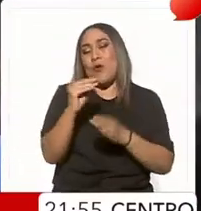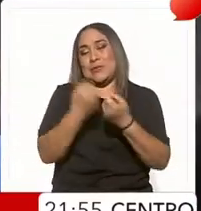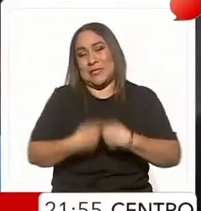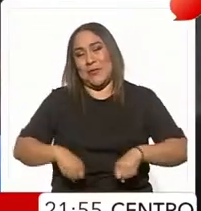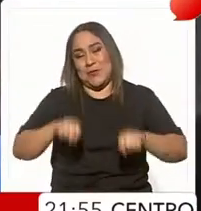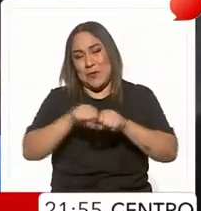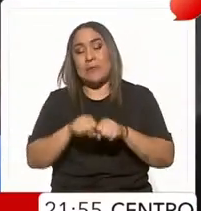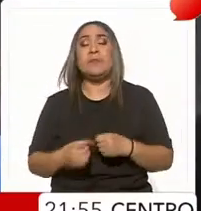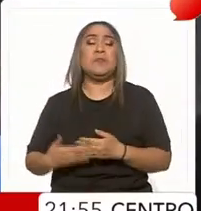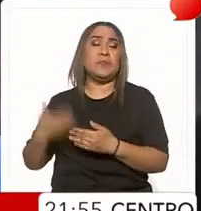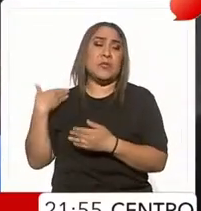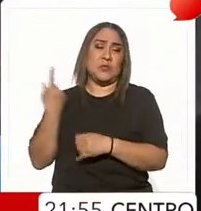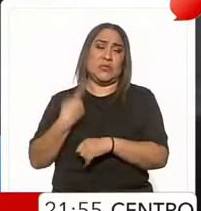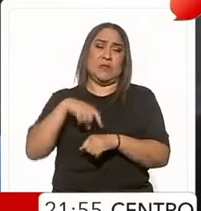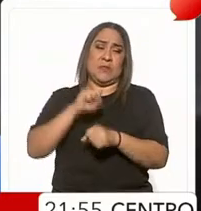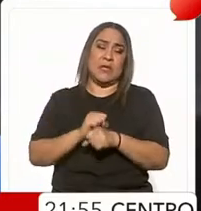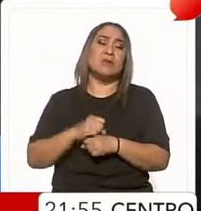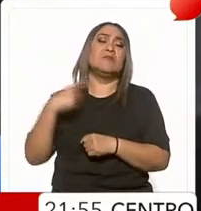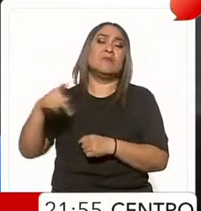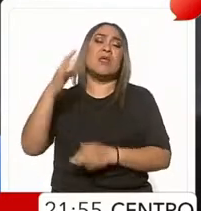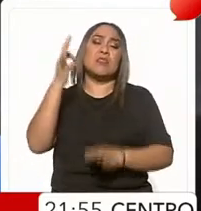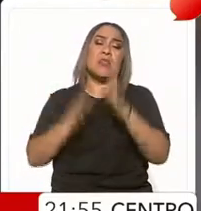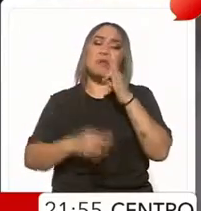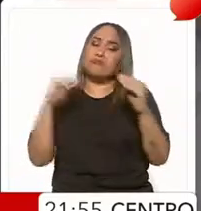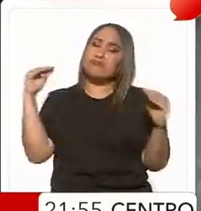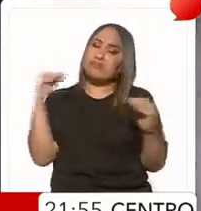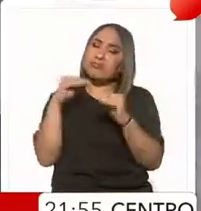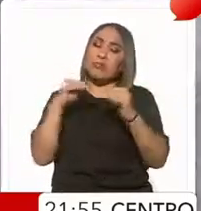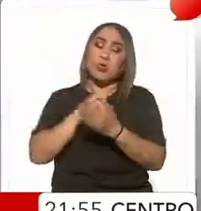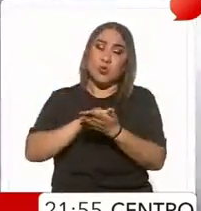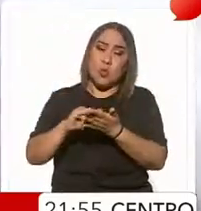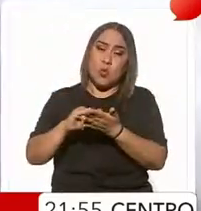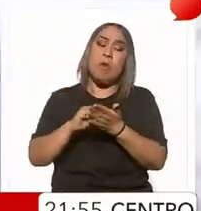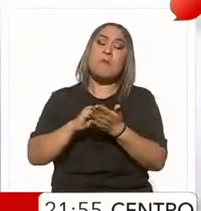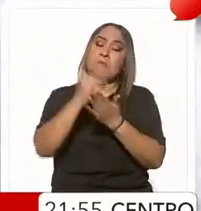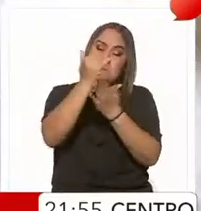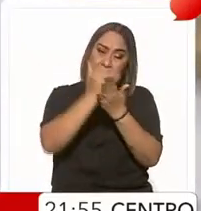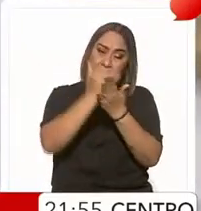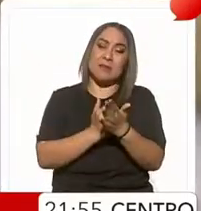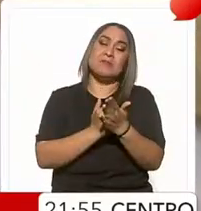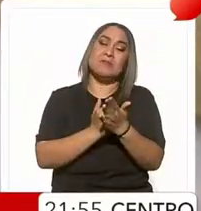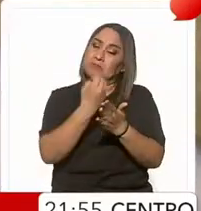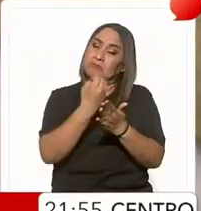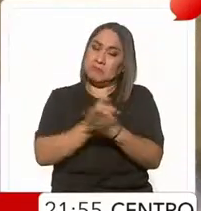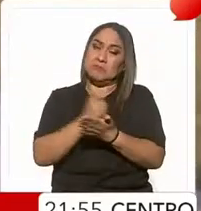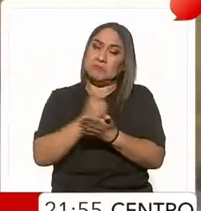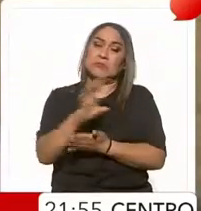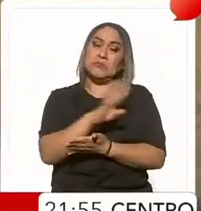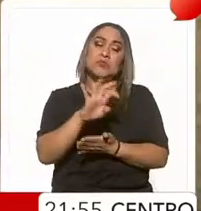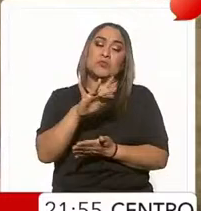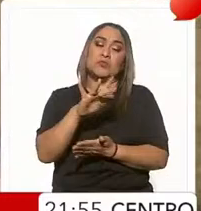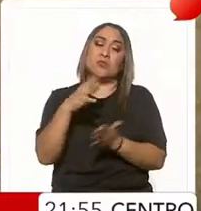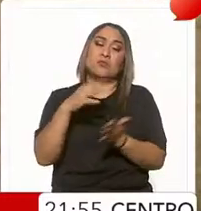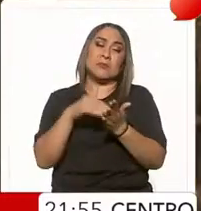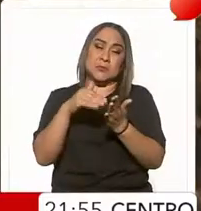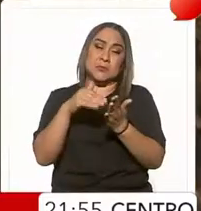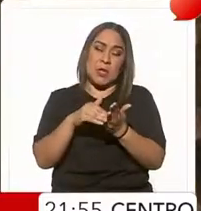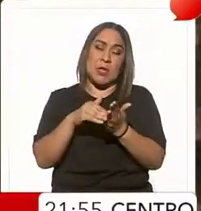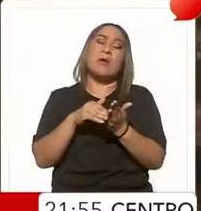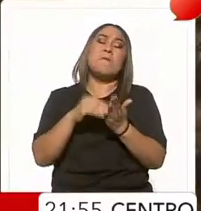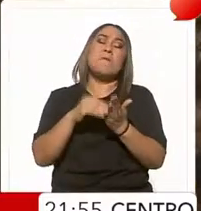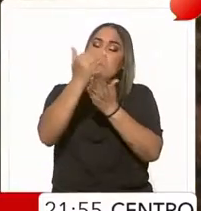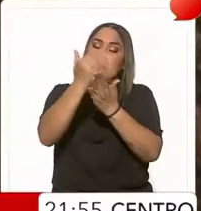hace una semana un tribunal de apelaciones de Nueva York le redujo la fianza de 454 millones a 175